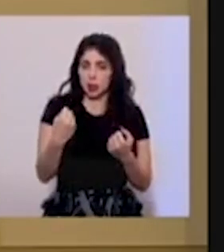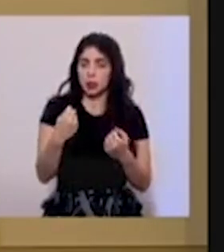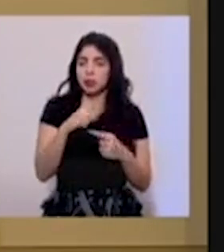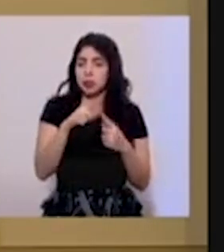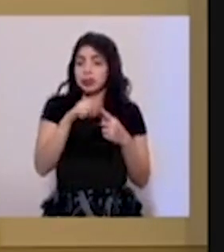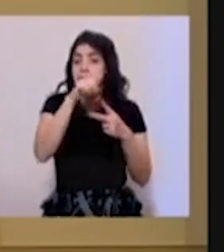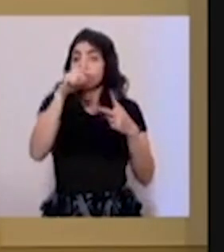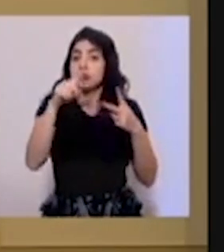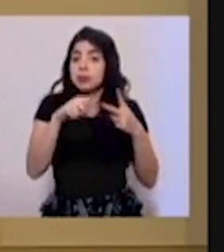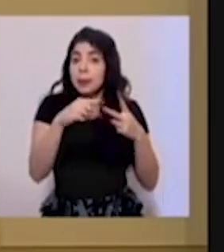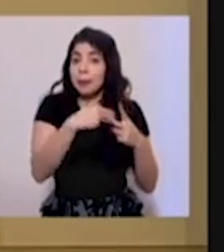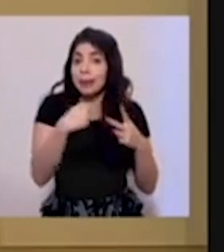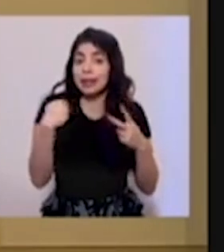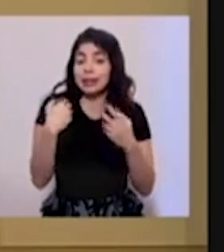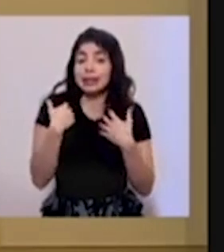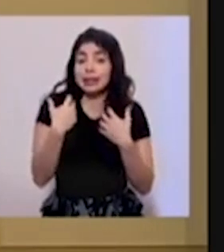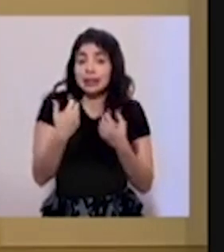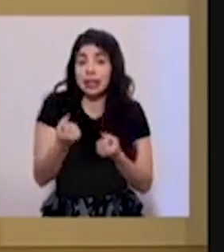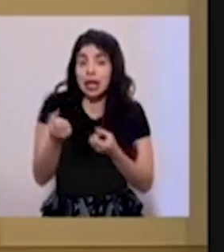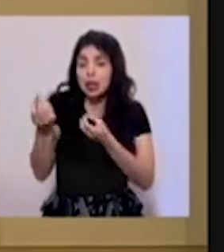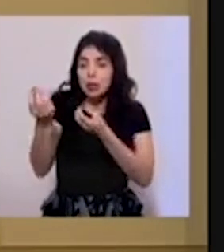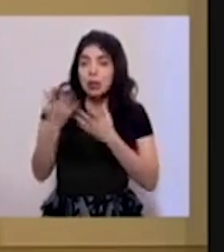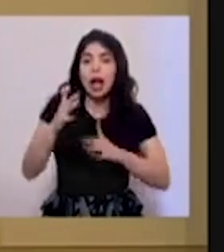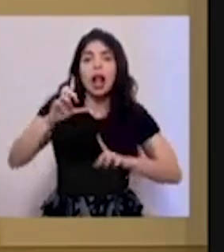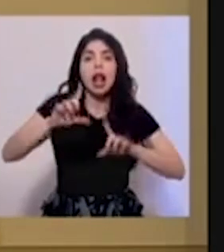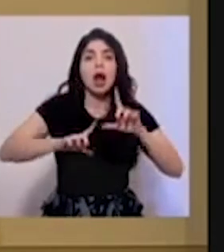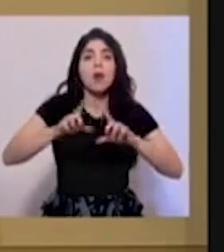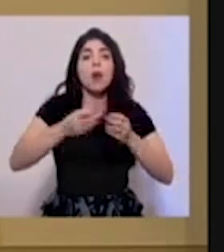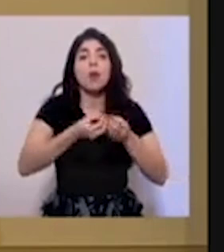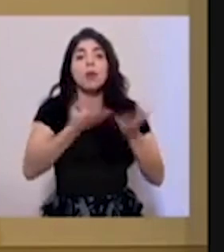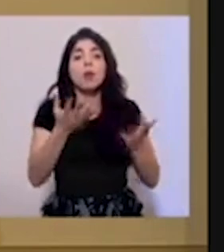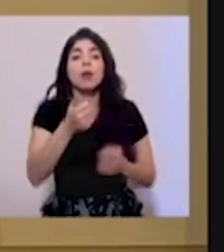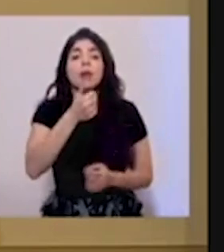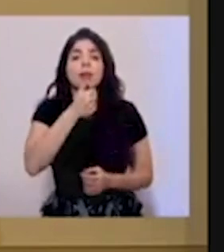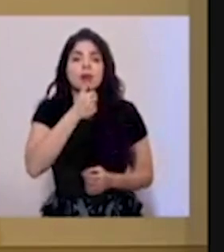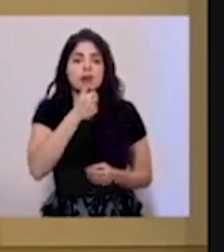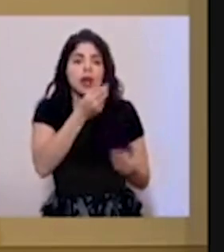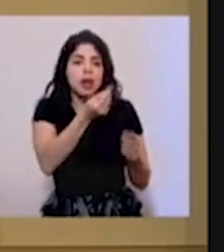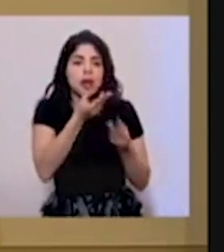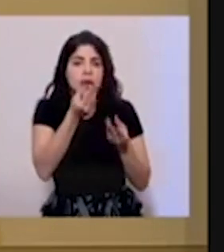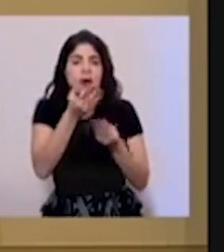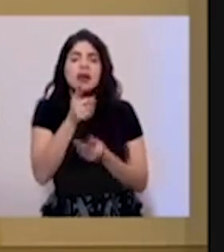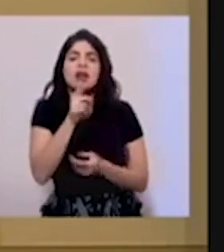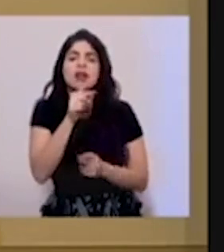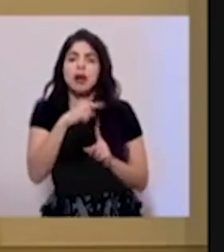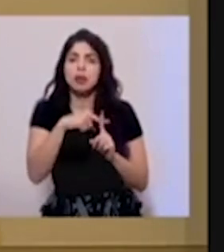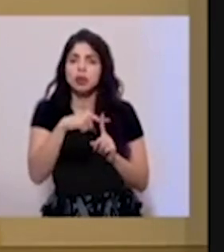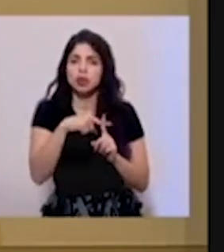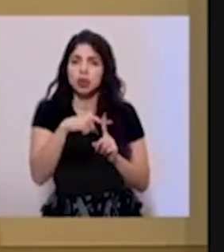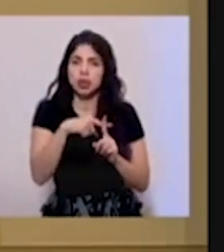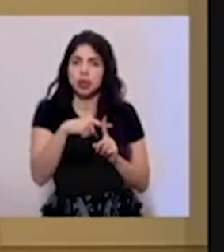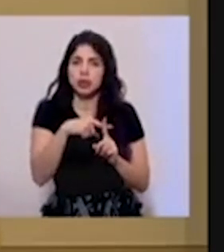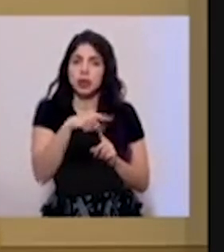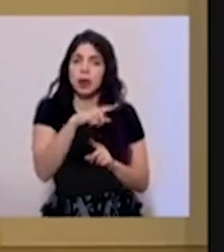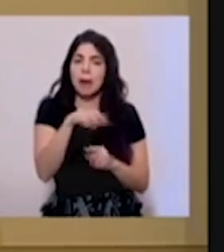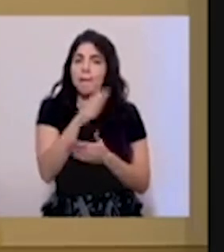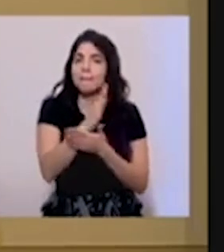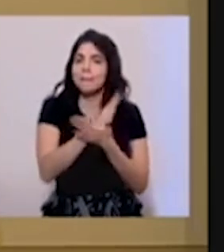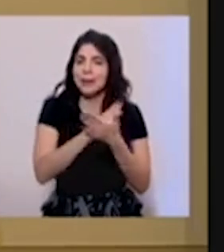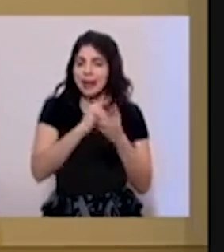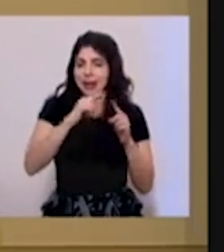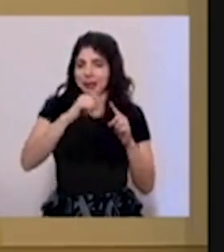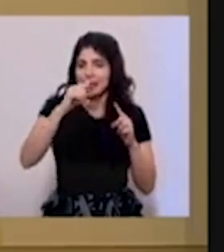Adicionalmente, el Ministerio de Salud recibe datos de laboratorios públicos y privados de los casos positivos, que es parte de las